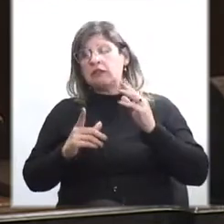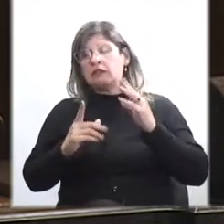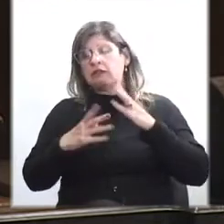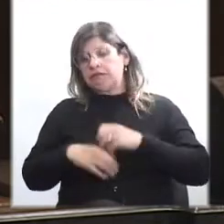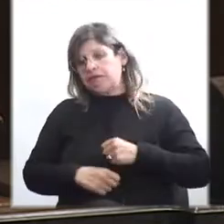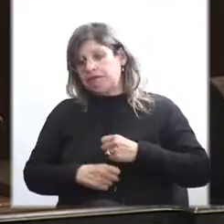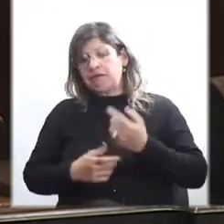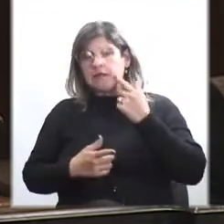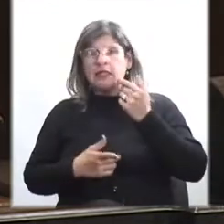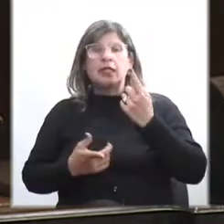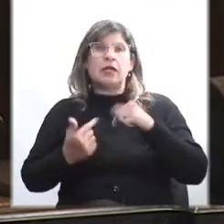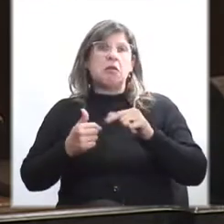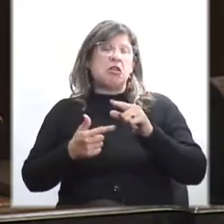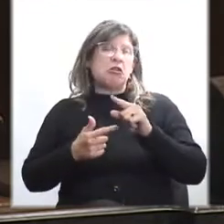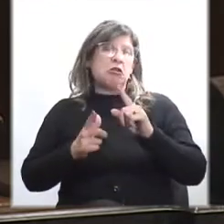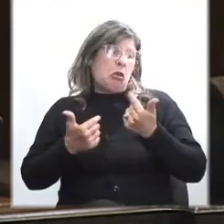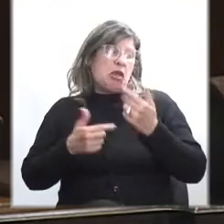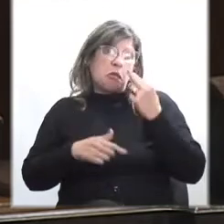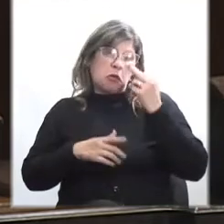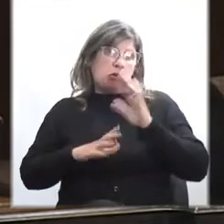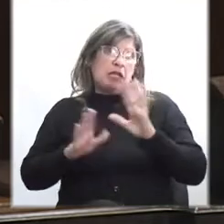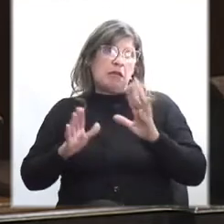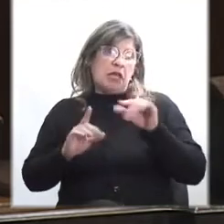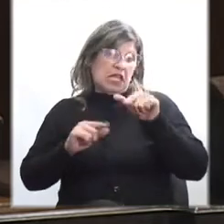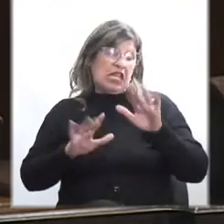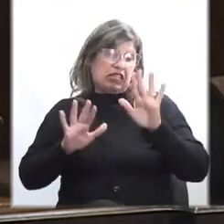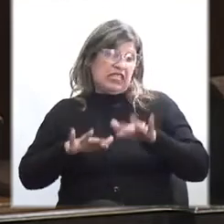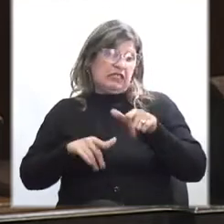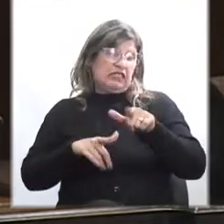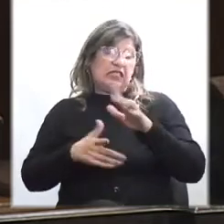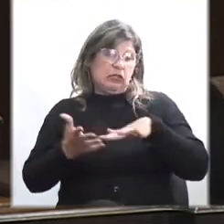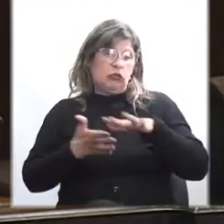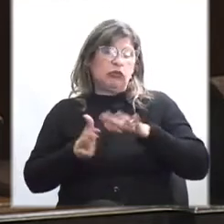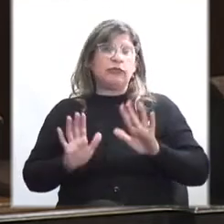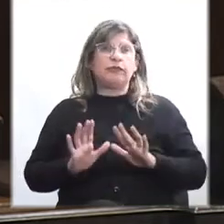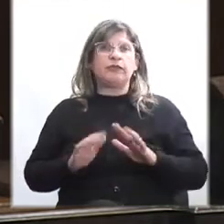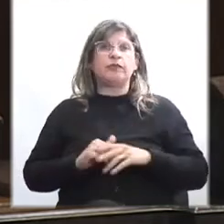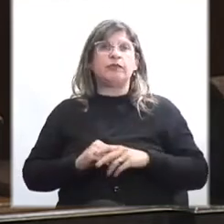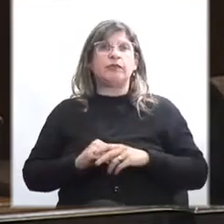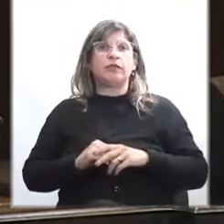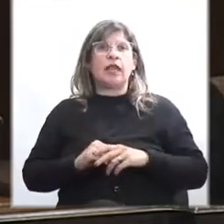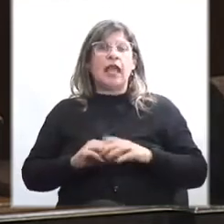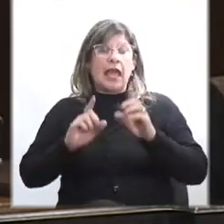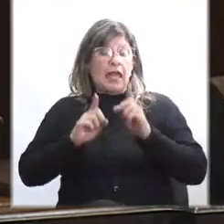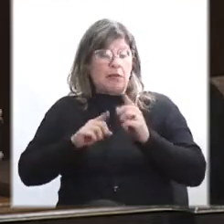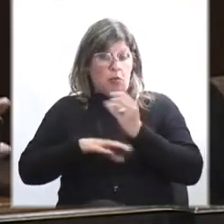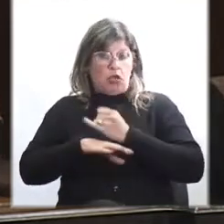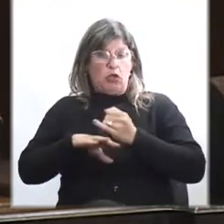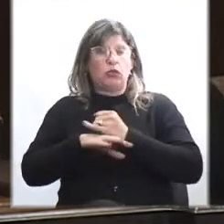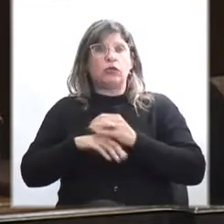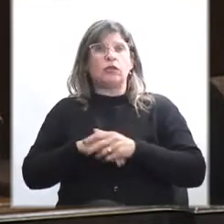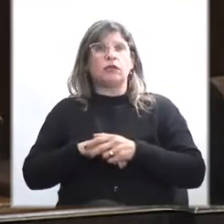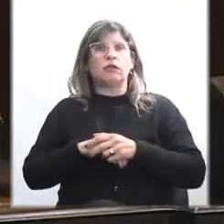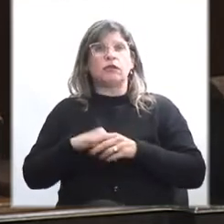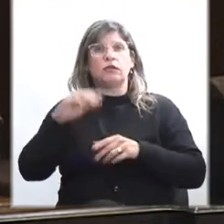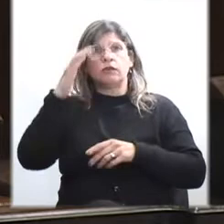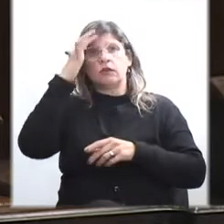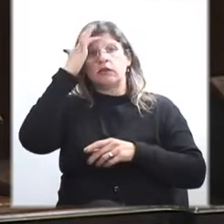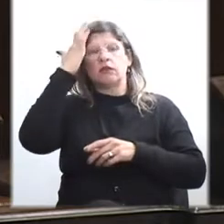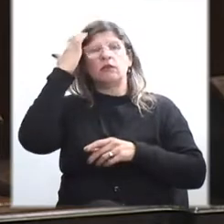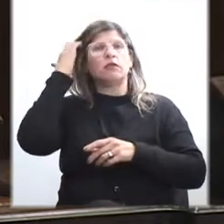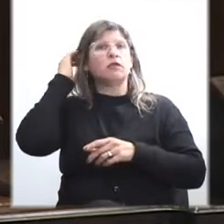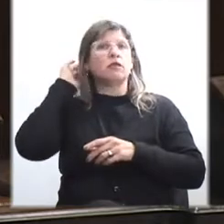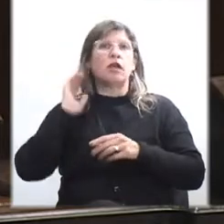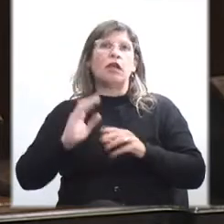nadie hace demasiado problema en que eso haya sucedido. El mismo instituto, no